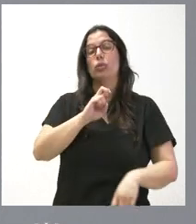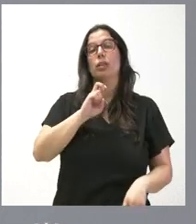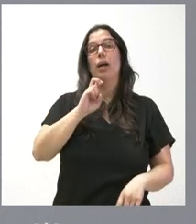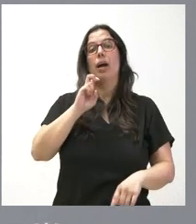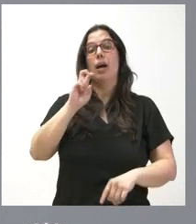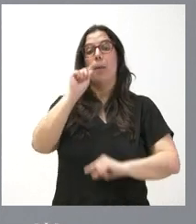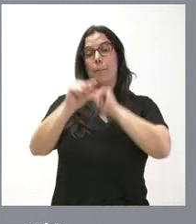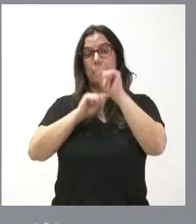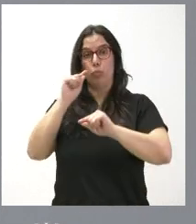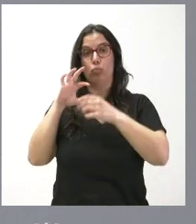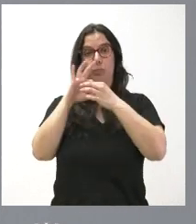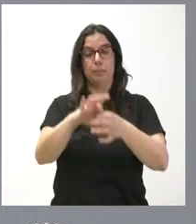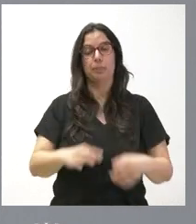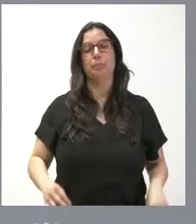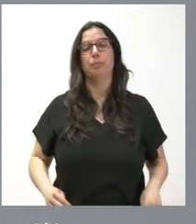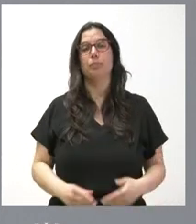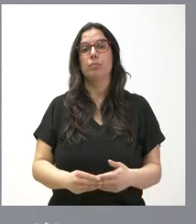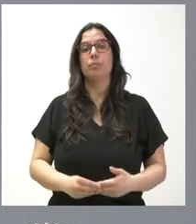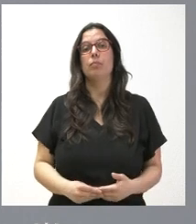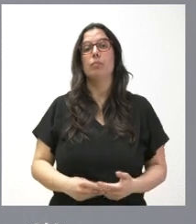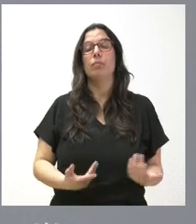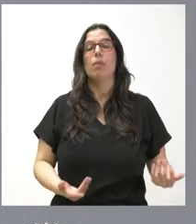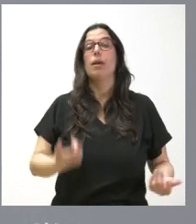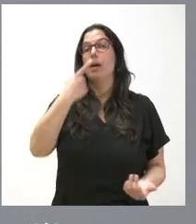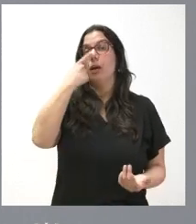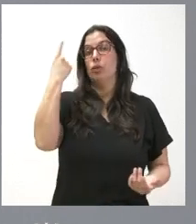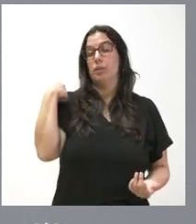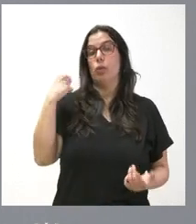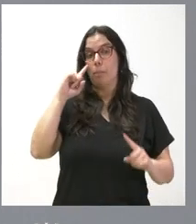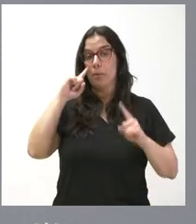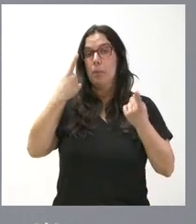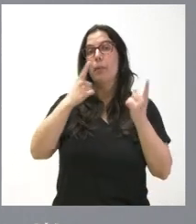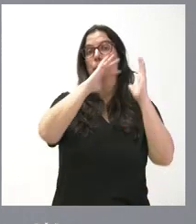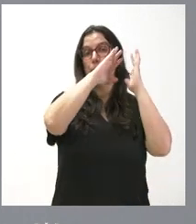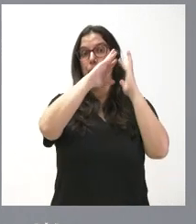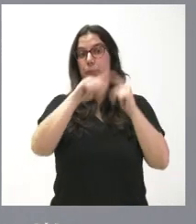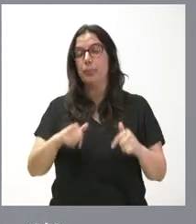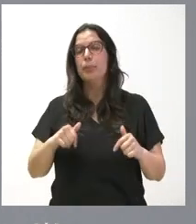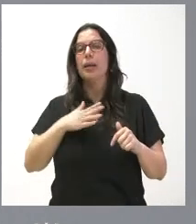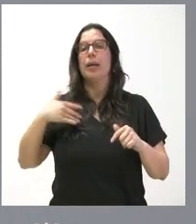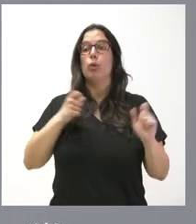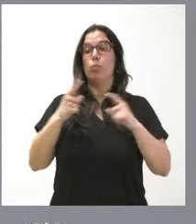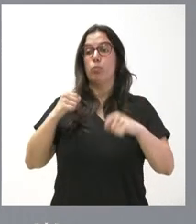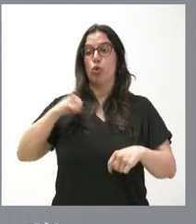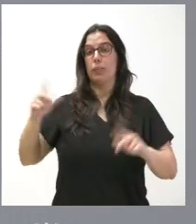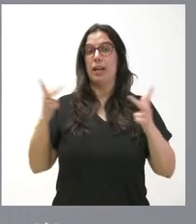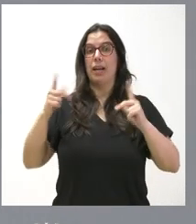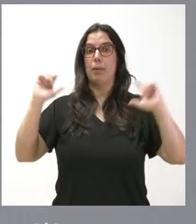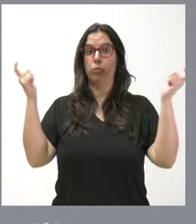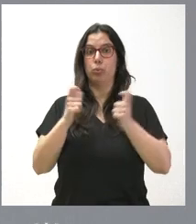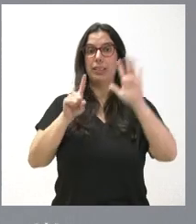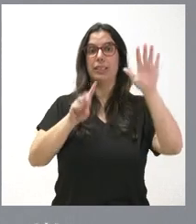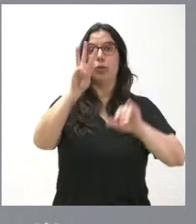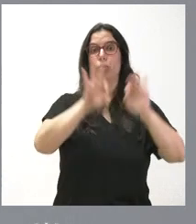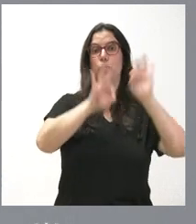sincitial. El balance, como les digo, de la campaña inicial es reducir un 68% las hospitalizaciones y en un 93